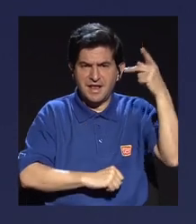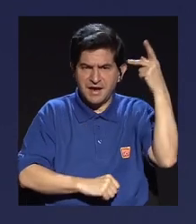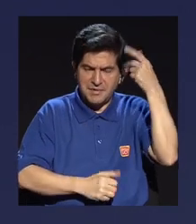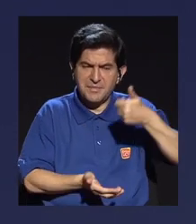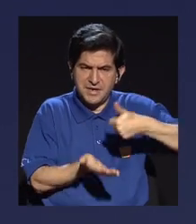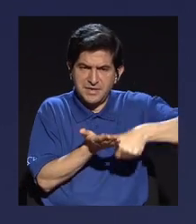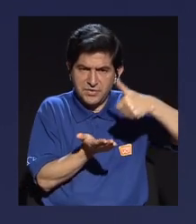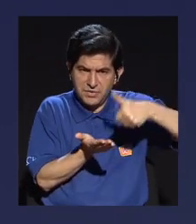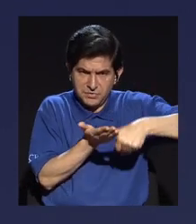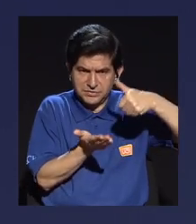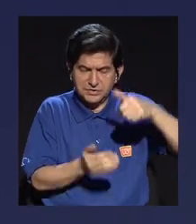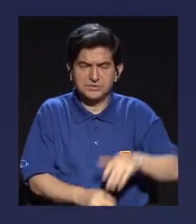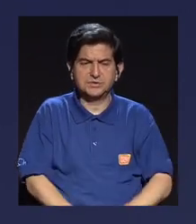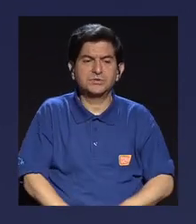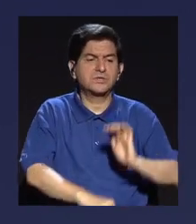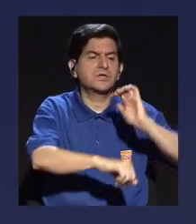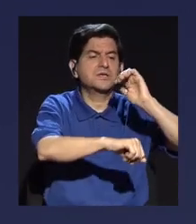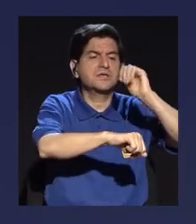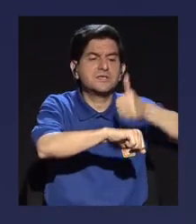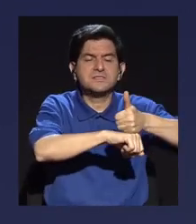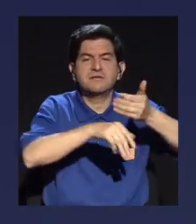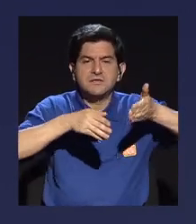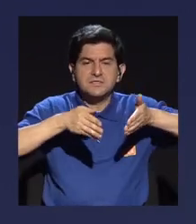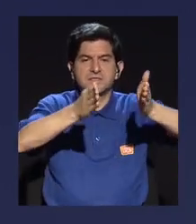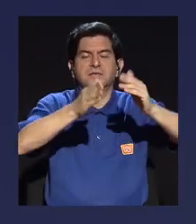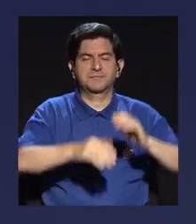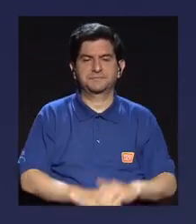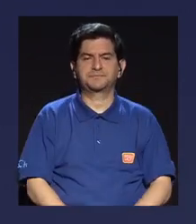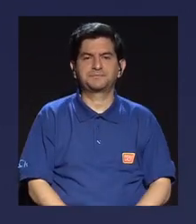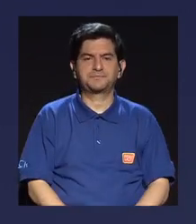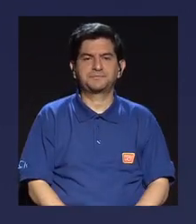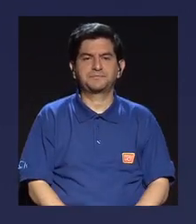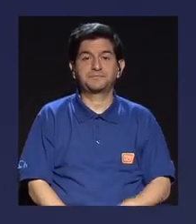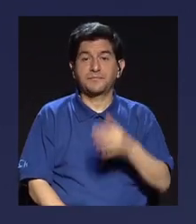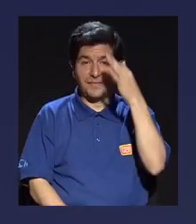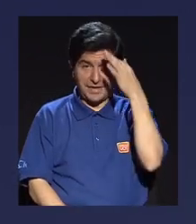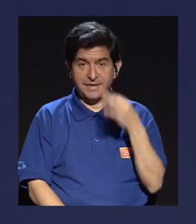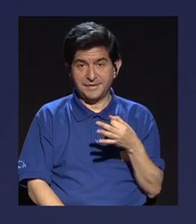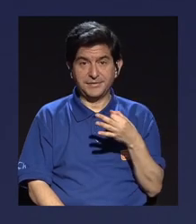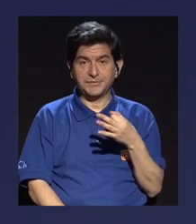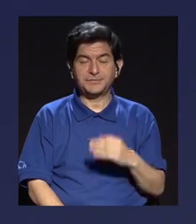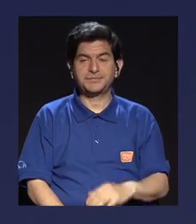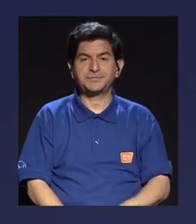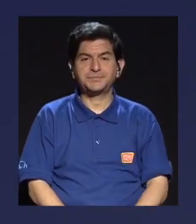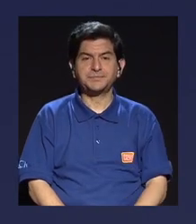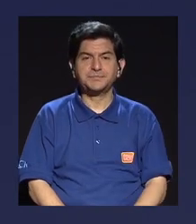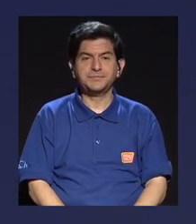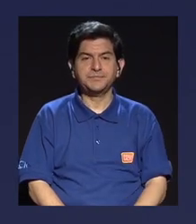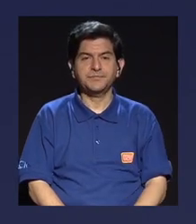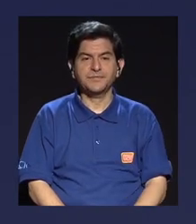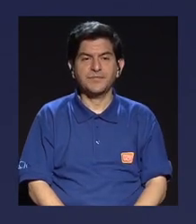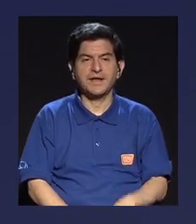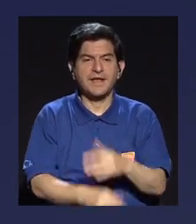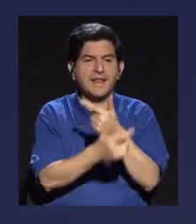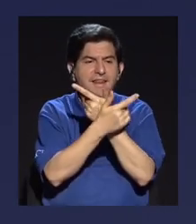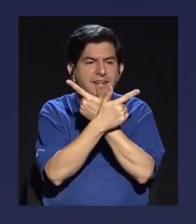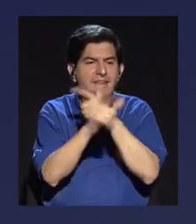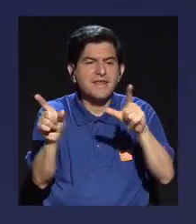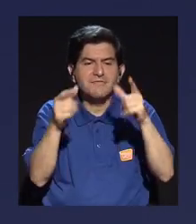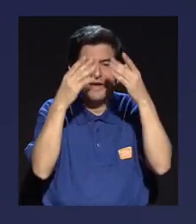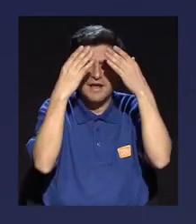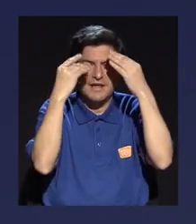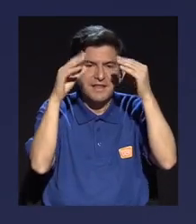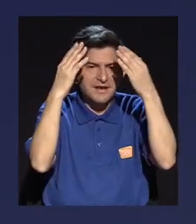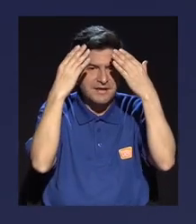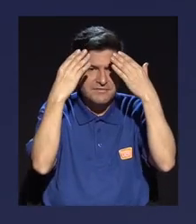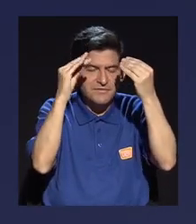política, de la campaña electoral y definirla. Me parece que se liberó